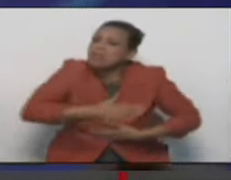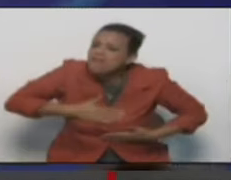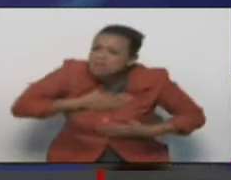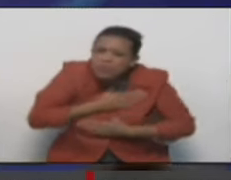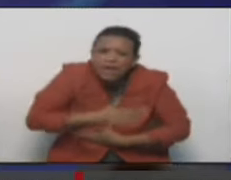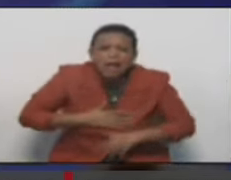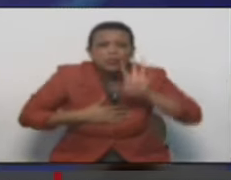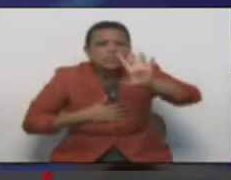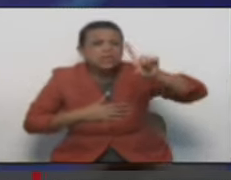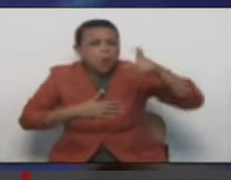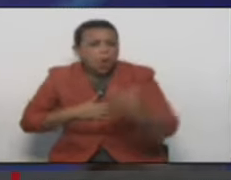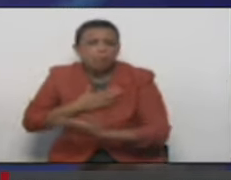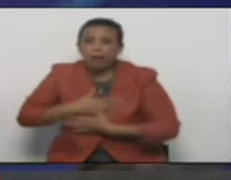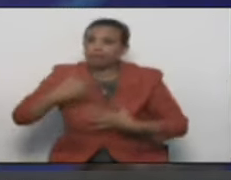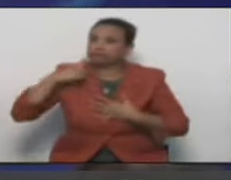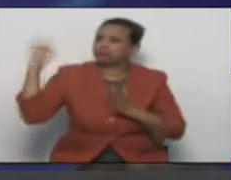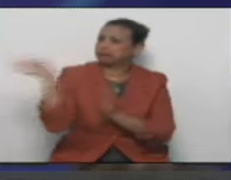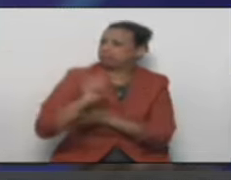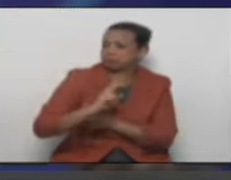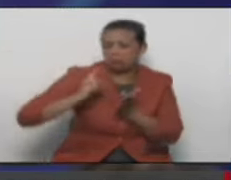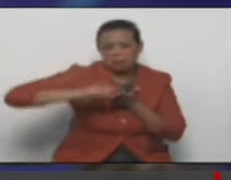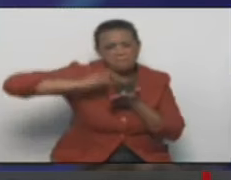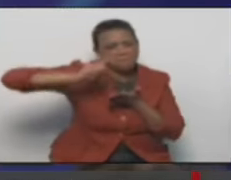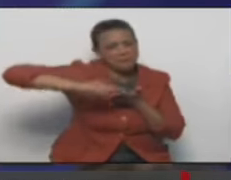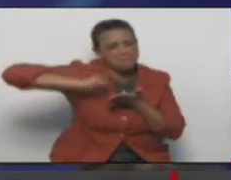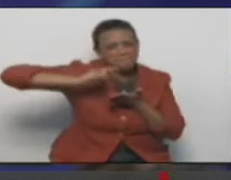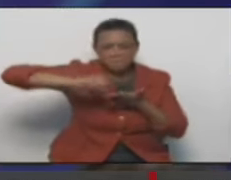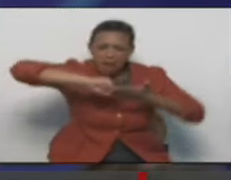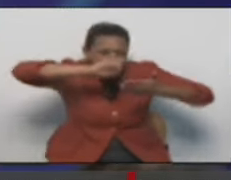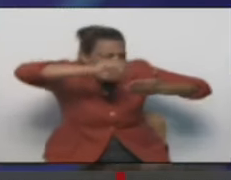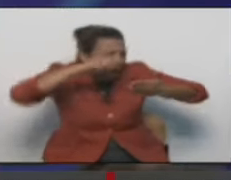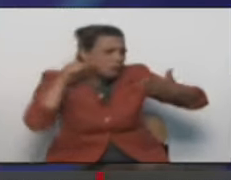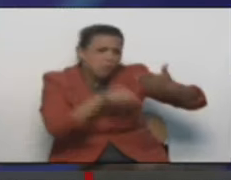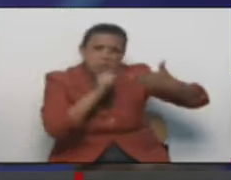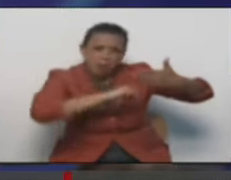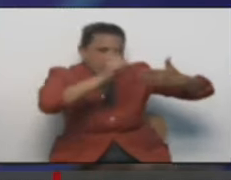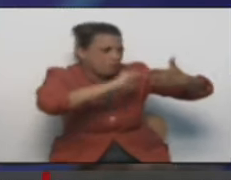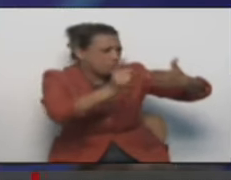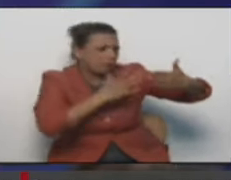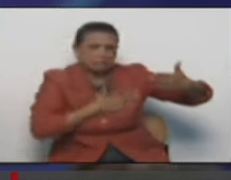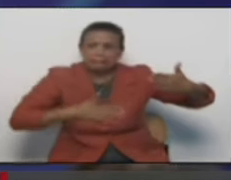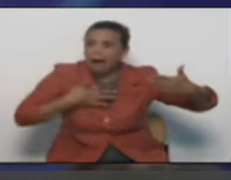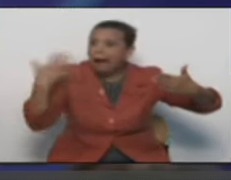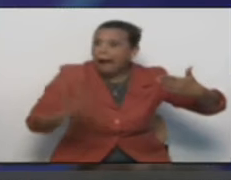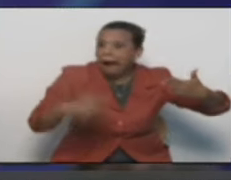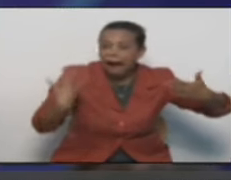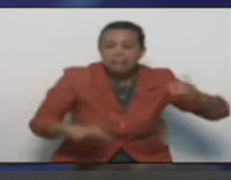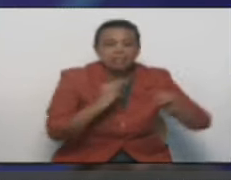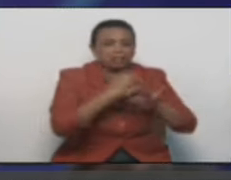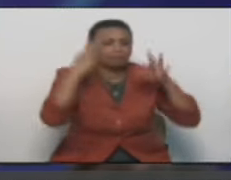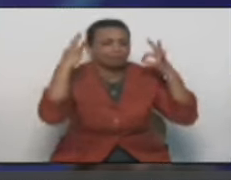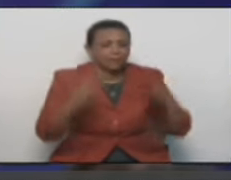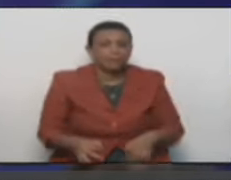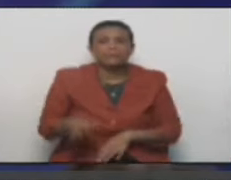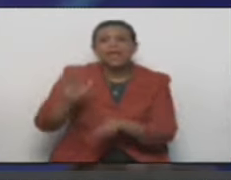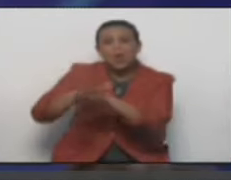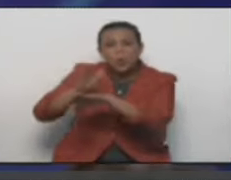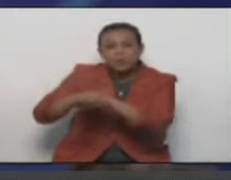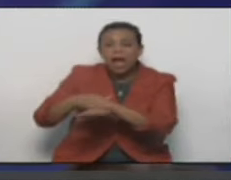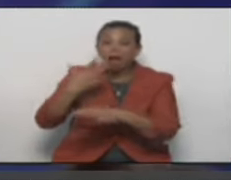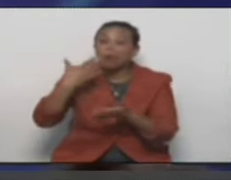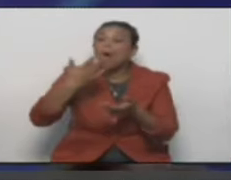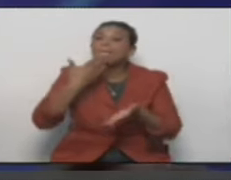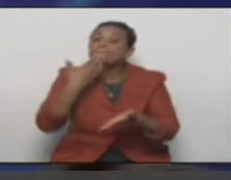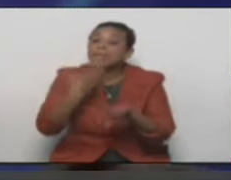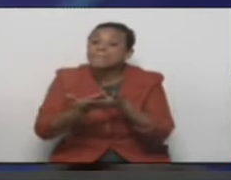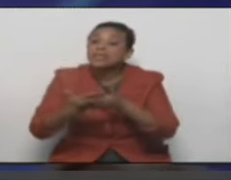definitivamente están logrando unas capacidades, unas velocidades increíbles. Así que el compromiso de